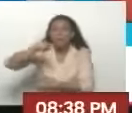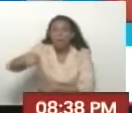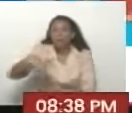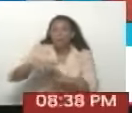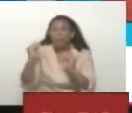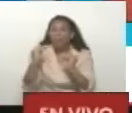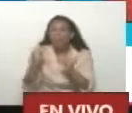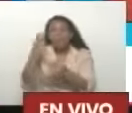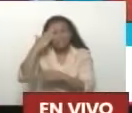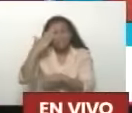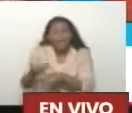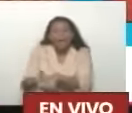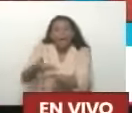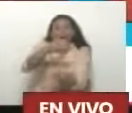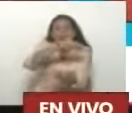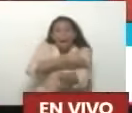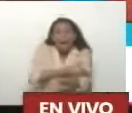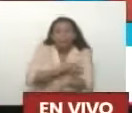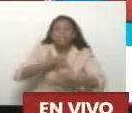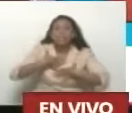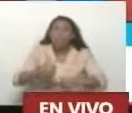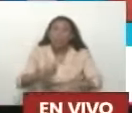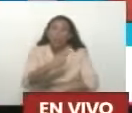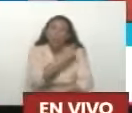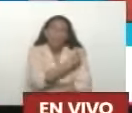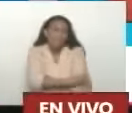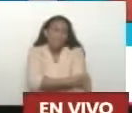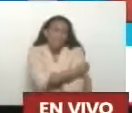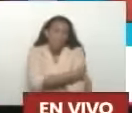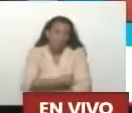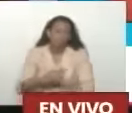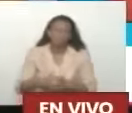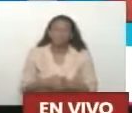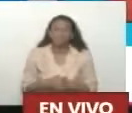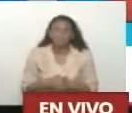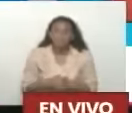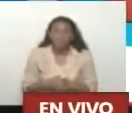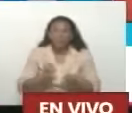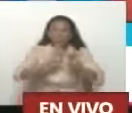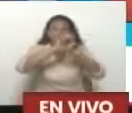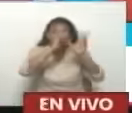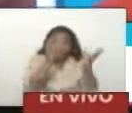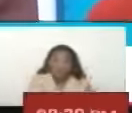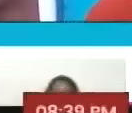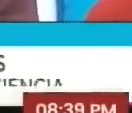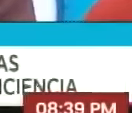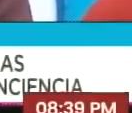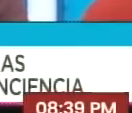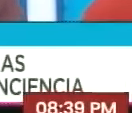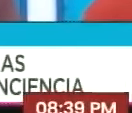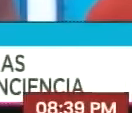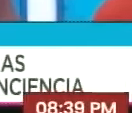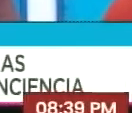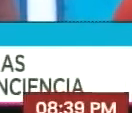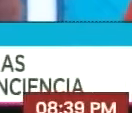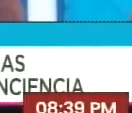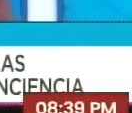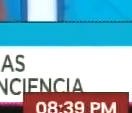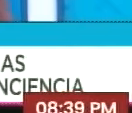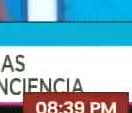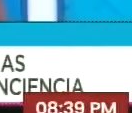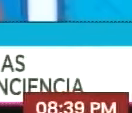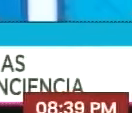todo lo que Chávez Había hecho en materia De salud pública Del sistema de salud pública Cuando la pandemia Se controló Presidente Hicimos el segundo referéndum